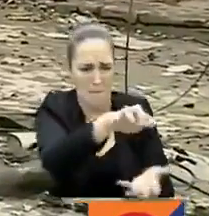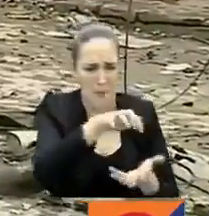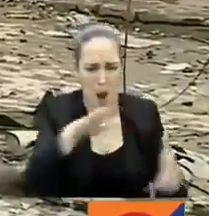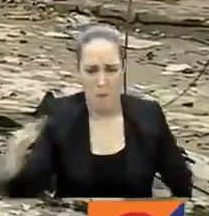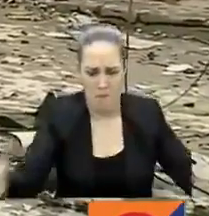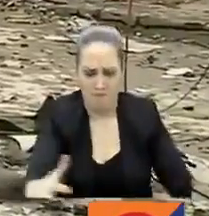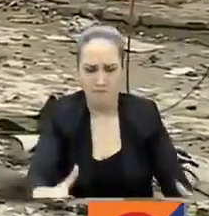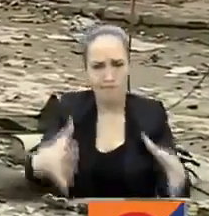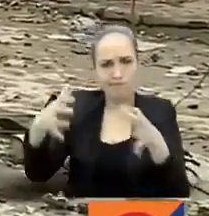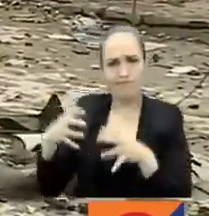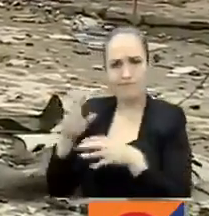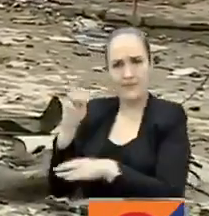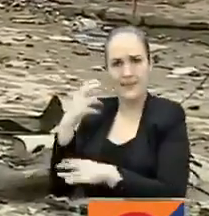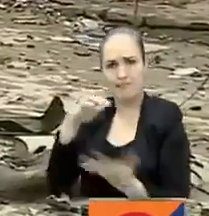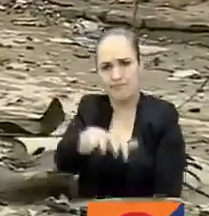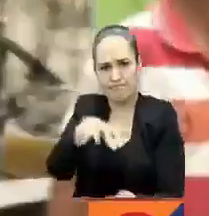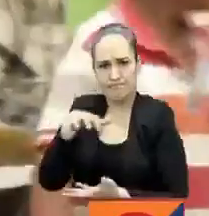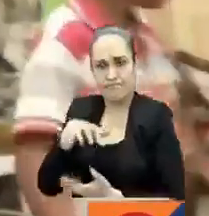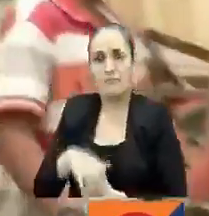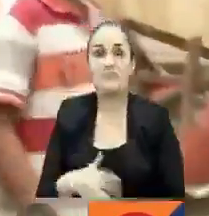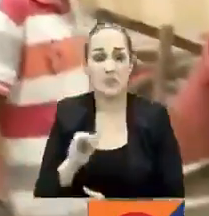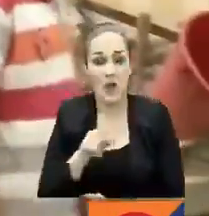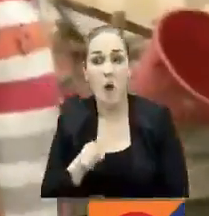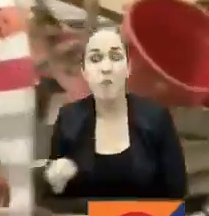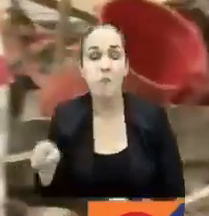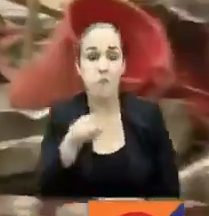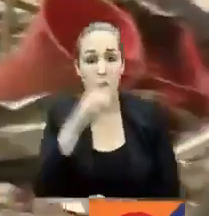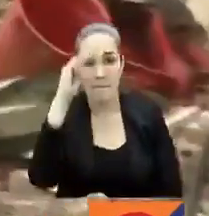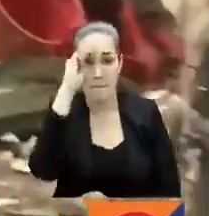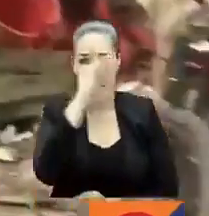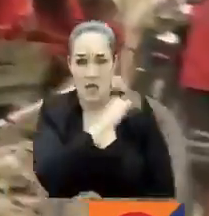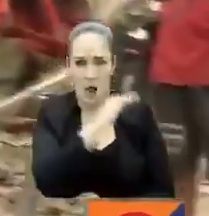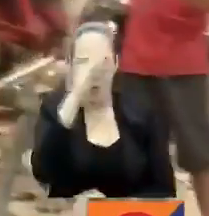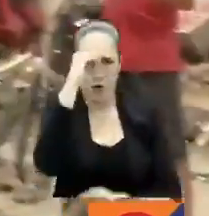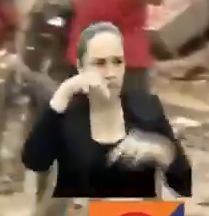autoridades locales reportaron que hay presencia del Ejército y de la Policía en este municipio caucano. municipio caucano. ¡Gracias!